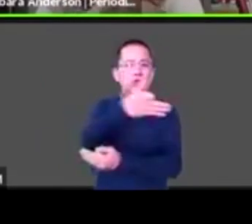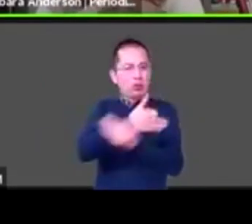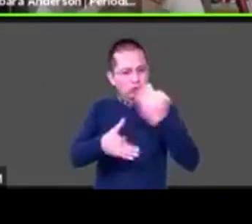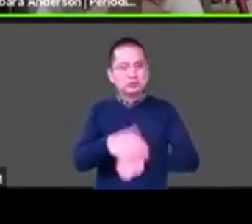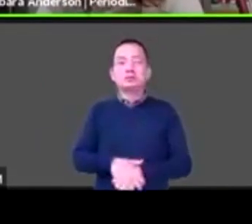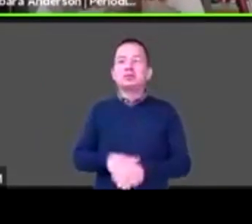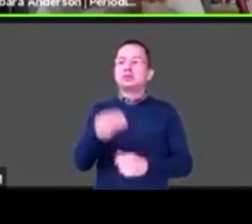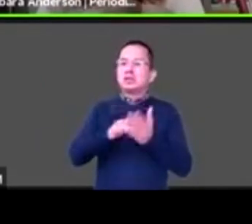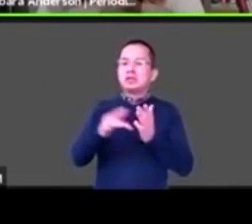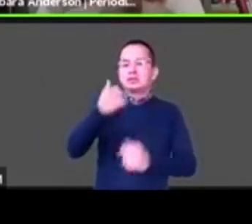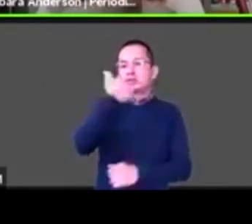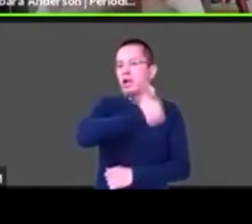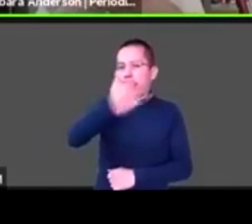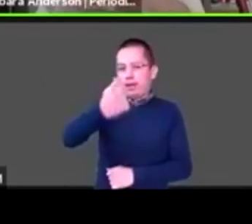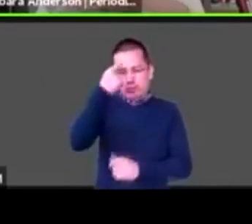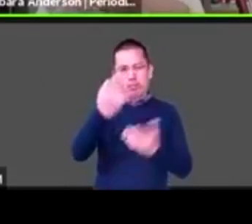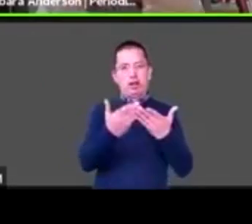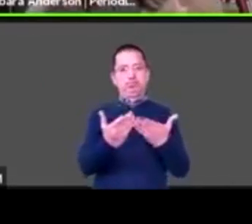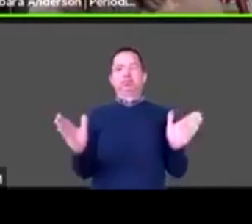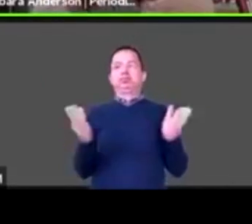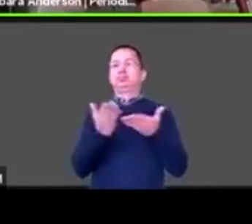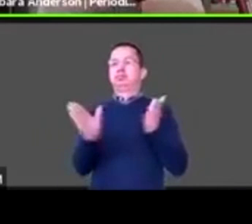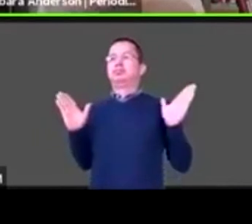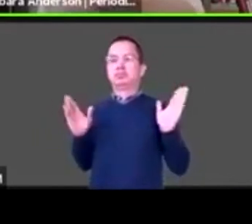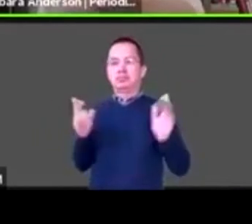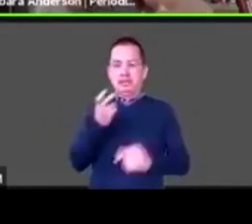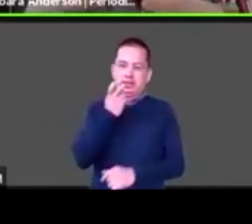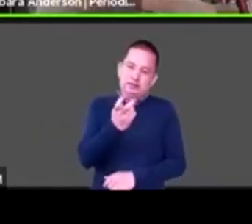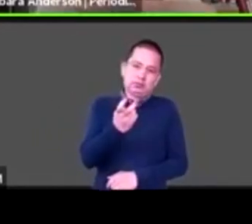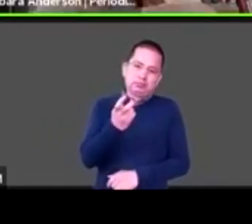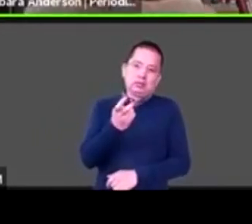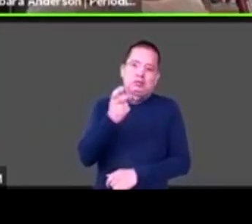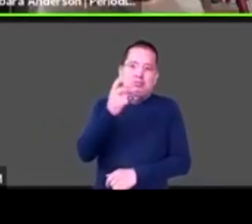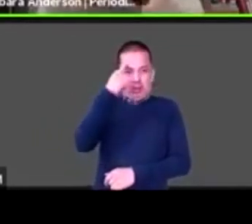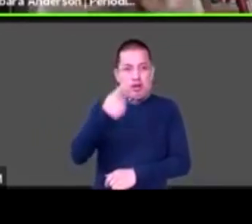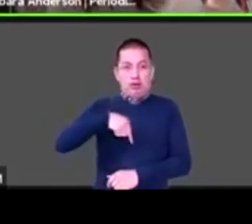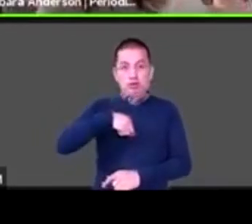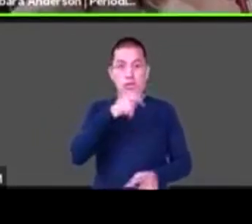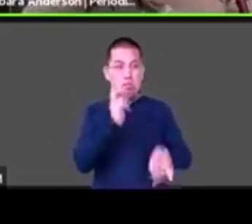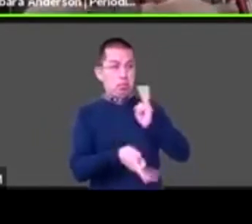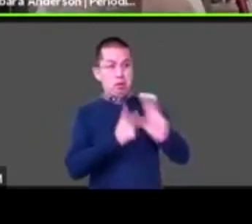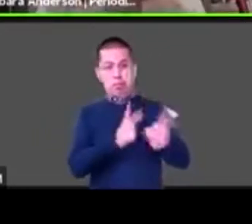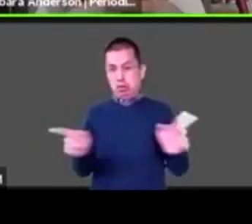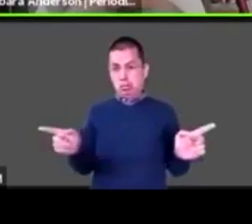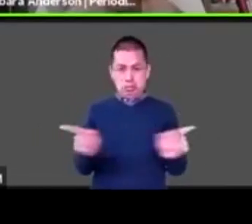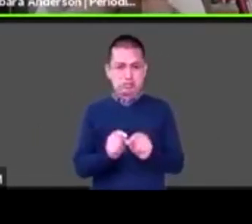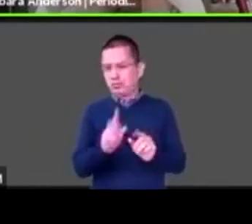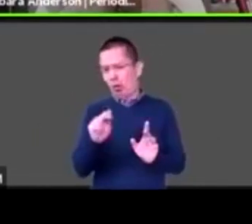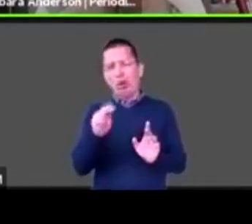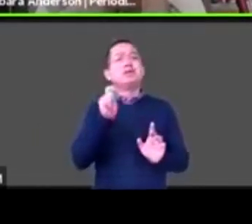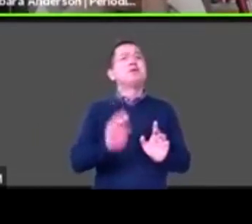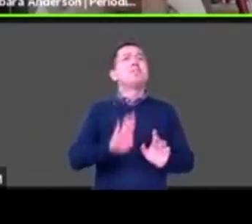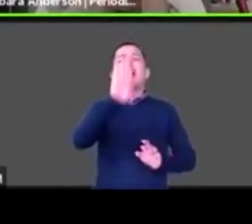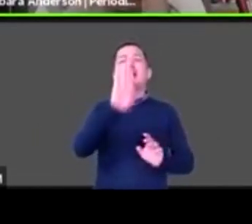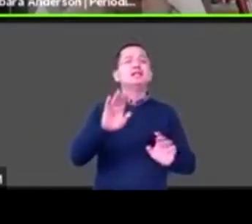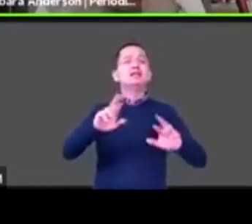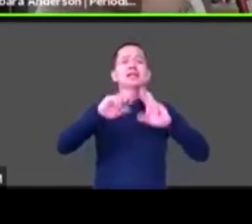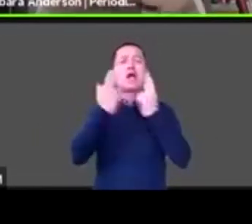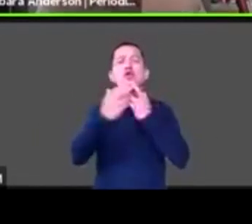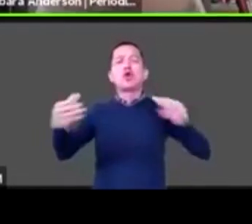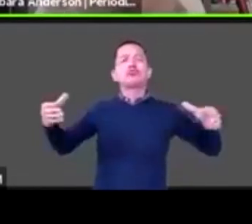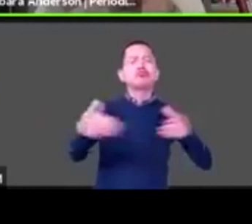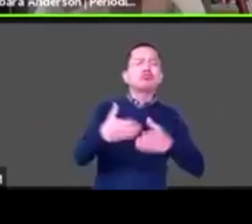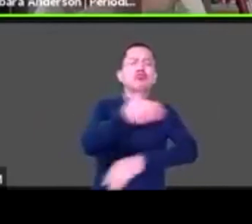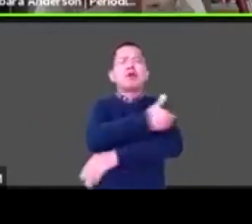literalmente su casa y su corazón para hacer de esto más que un conversatorio prácticamente una reunión familiar con muy buena información